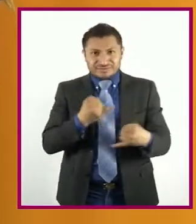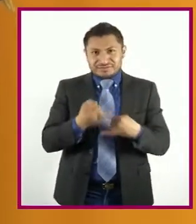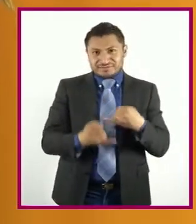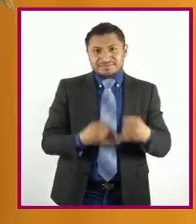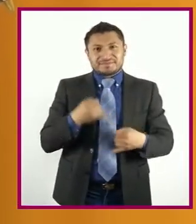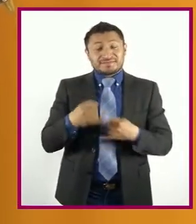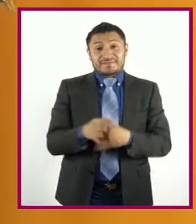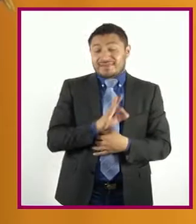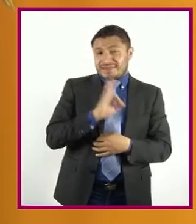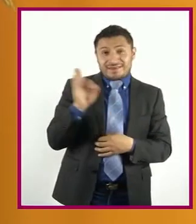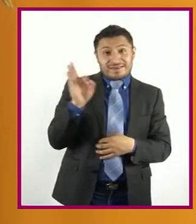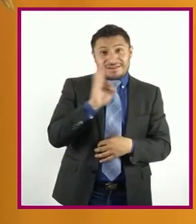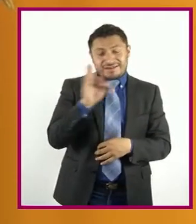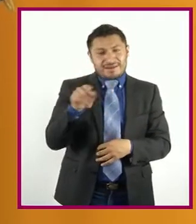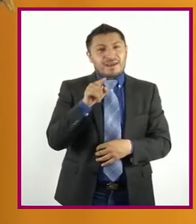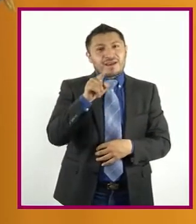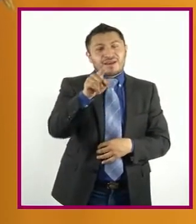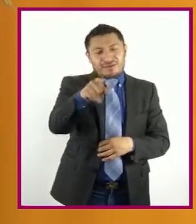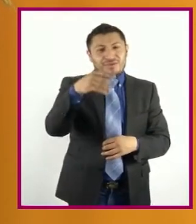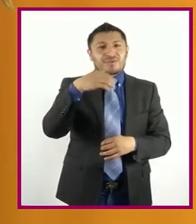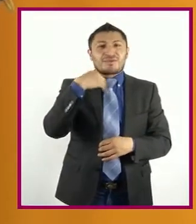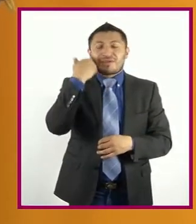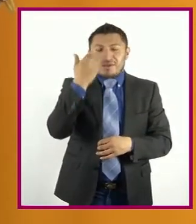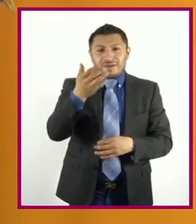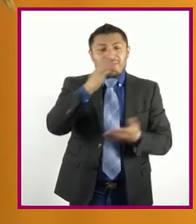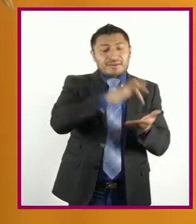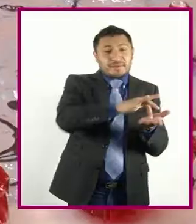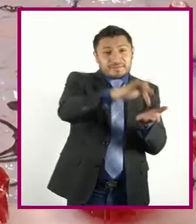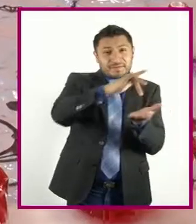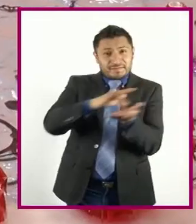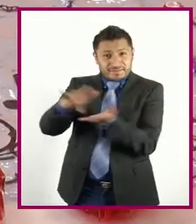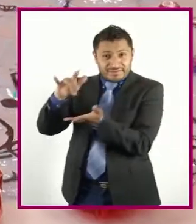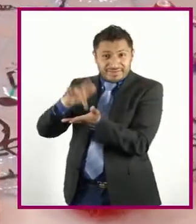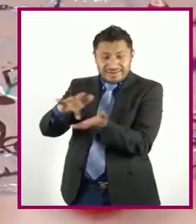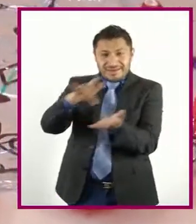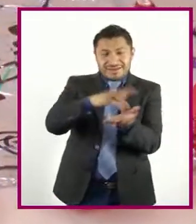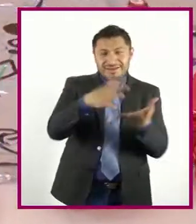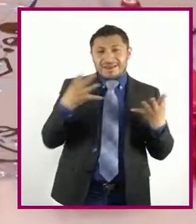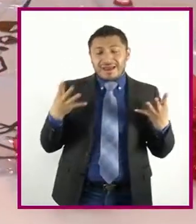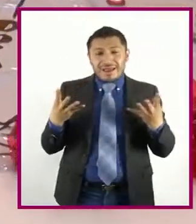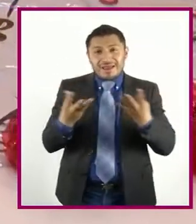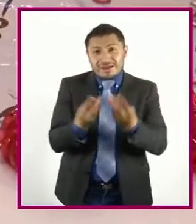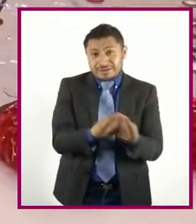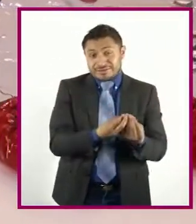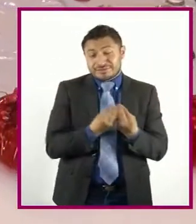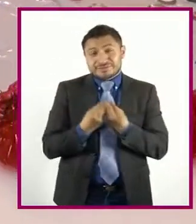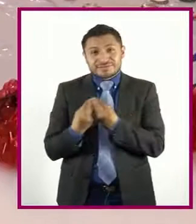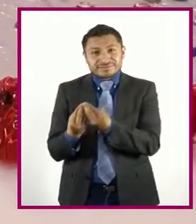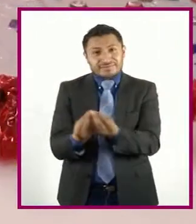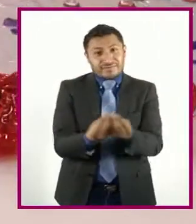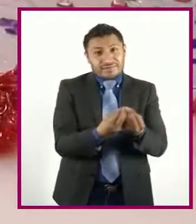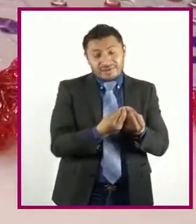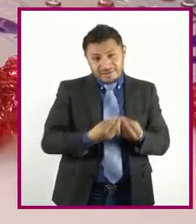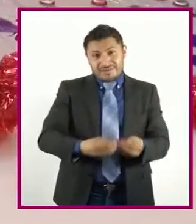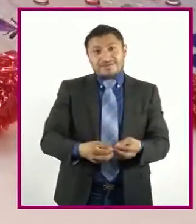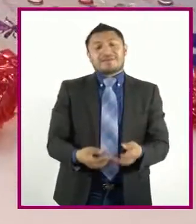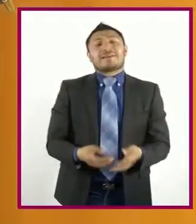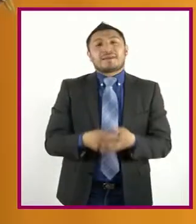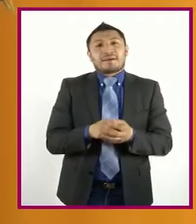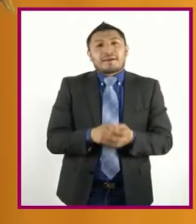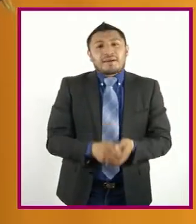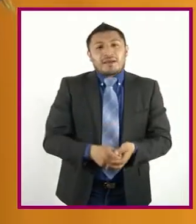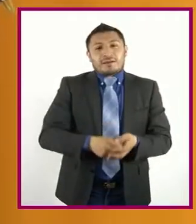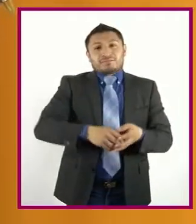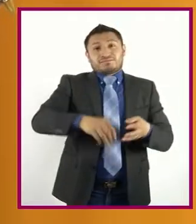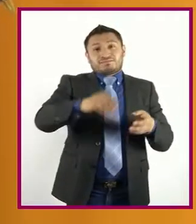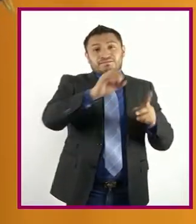Si tú quieres Apoyar Apoyar Espontando Ese